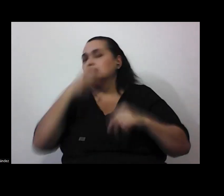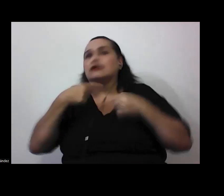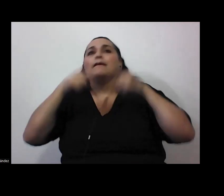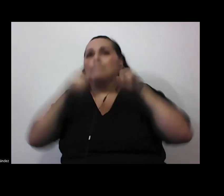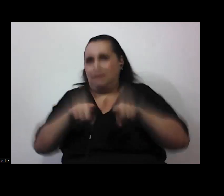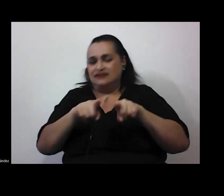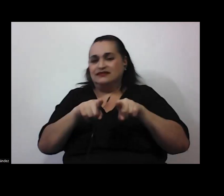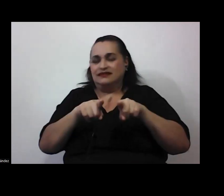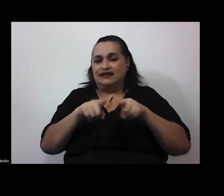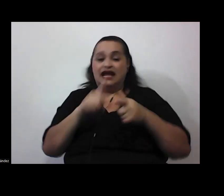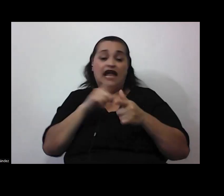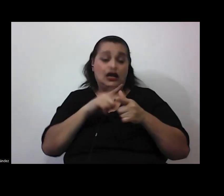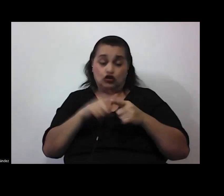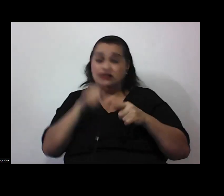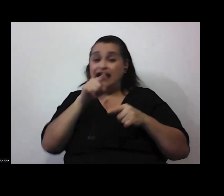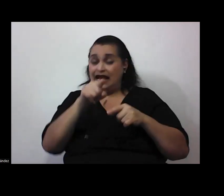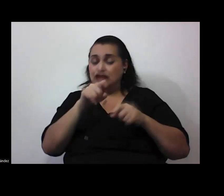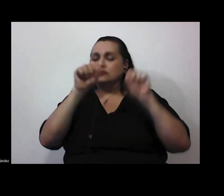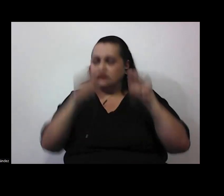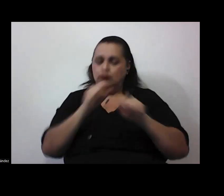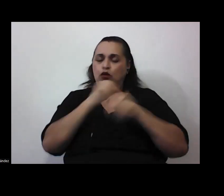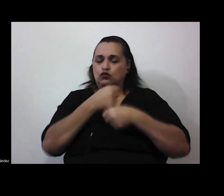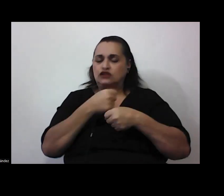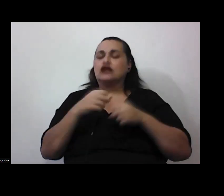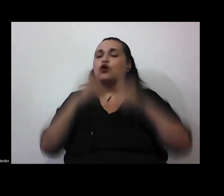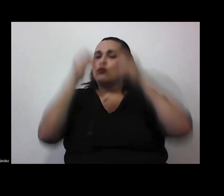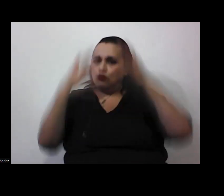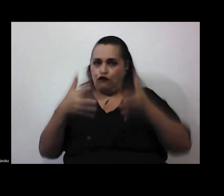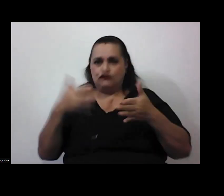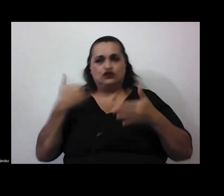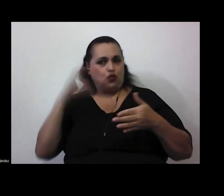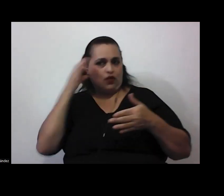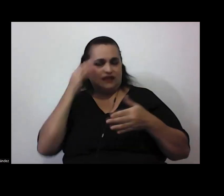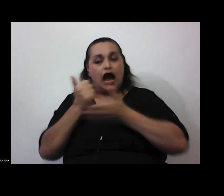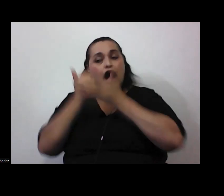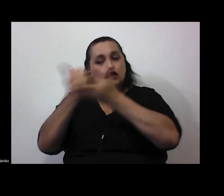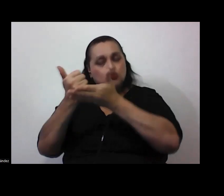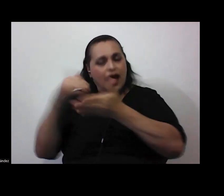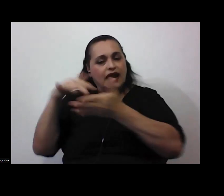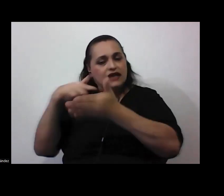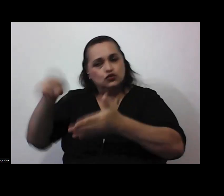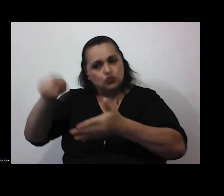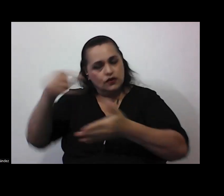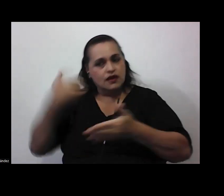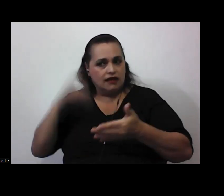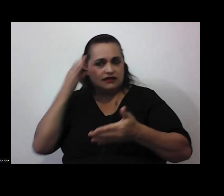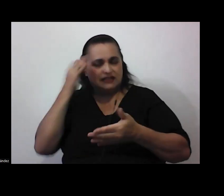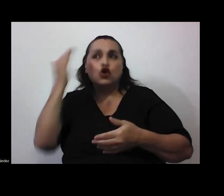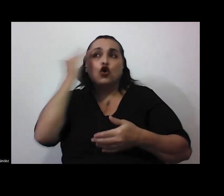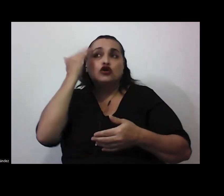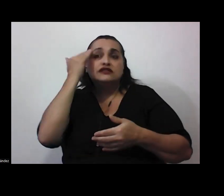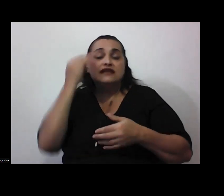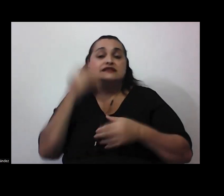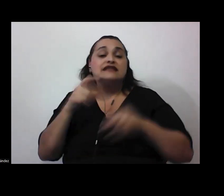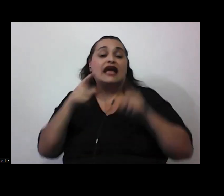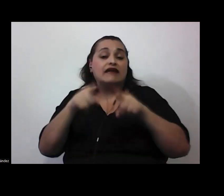entonces eso sí podemos hacer como docentes ayudar a los y las estudiantes a tomar conciencia de el efecto que las